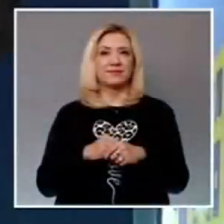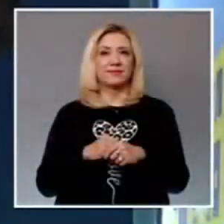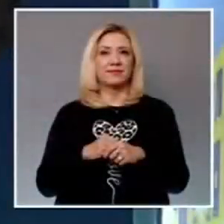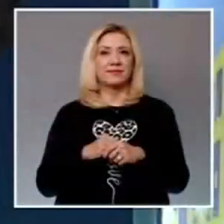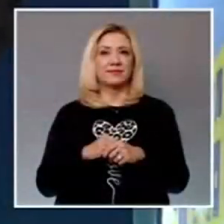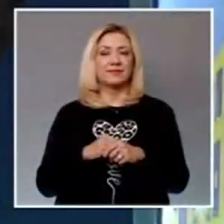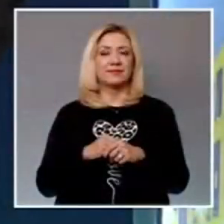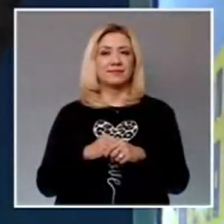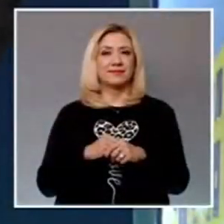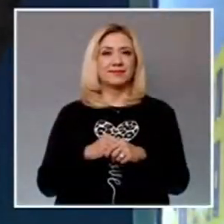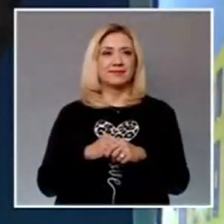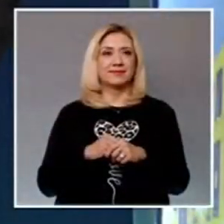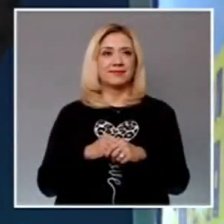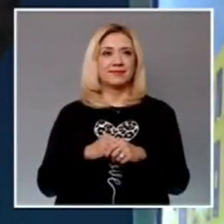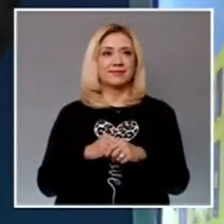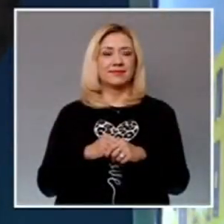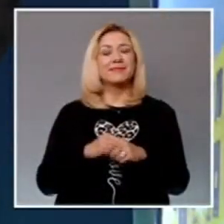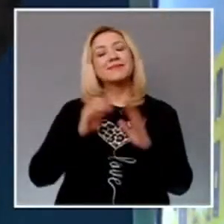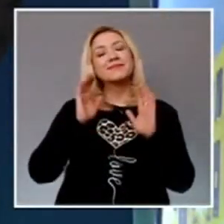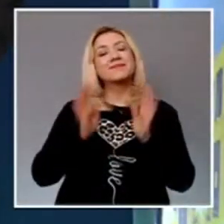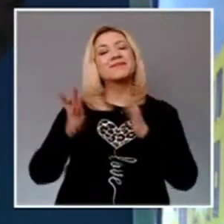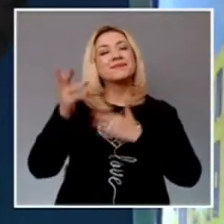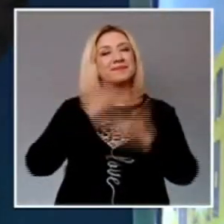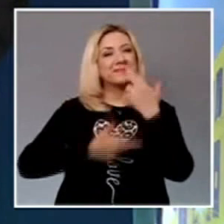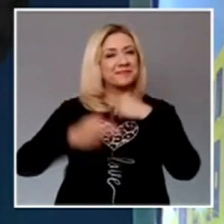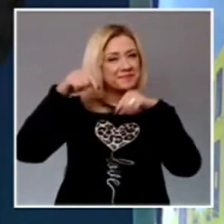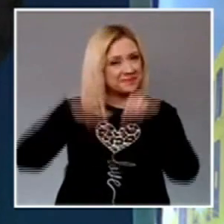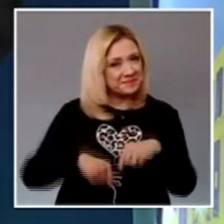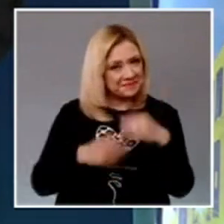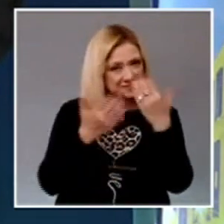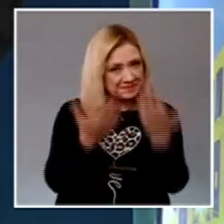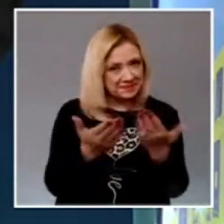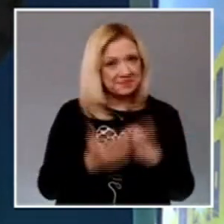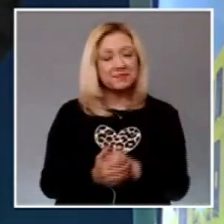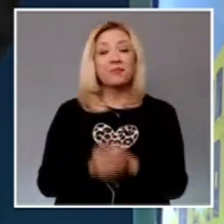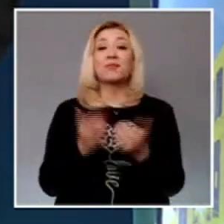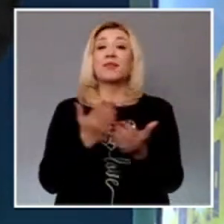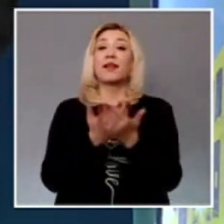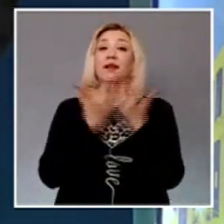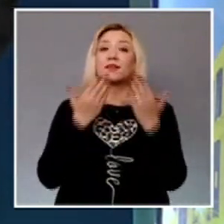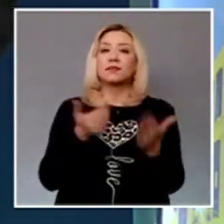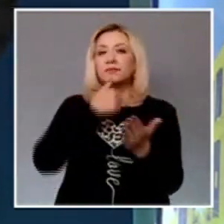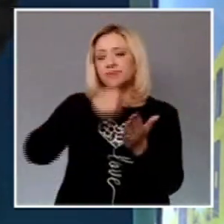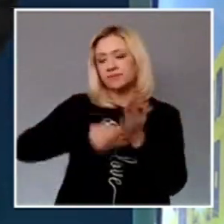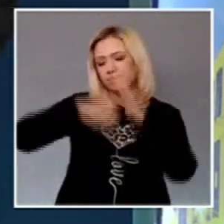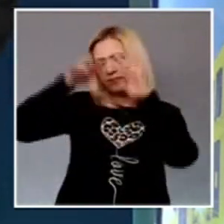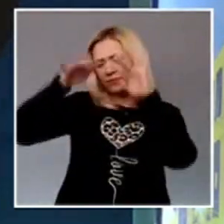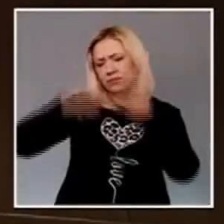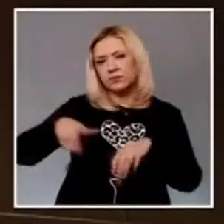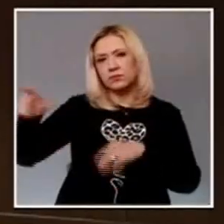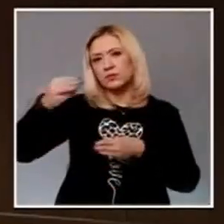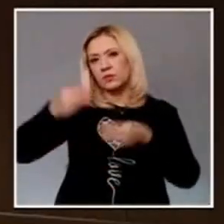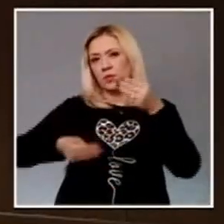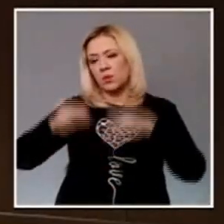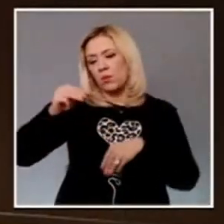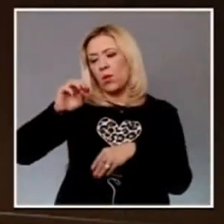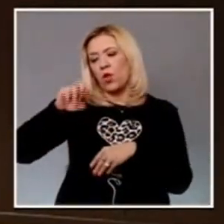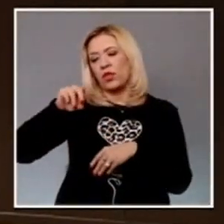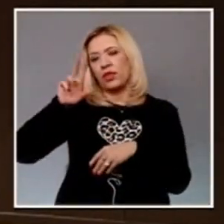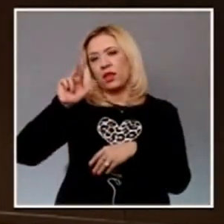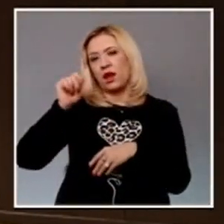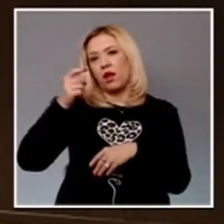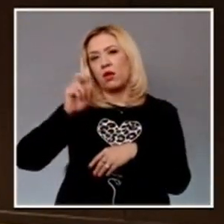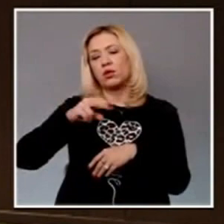Ya estamos de regreso en Corte Informativo y a través de una carta. Reyes Rodríguez Mondragón anunció que no renunciará a su cargo de